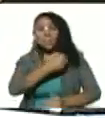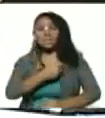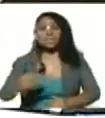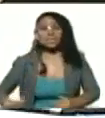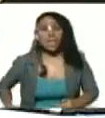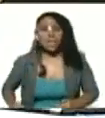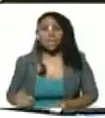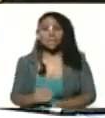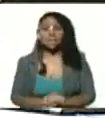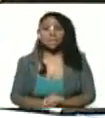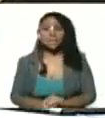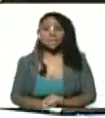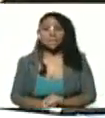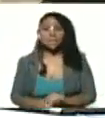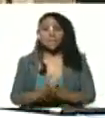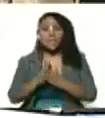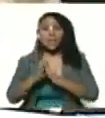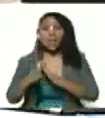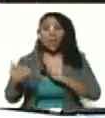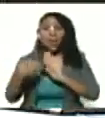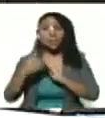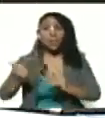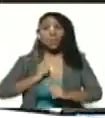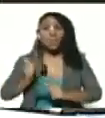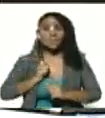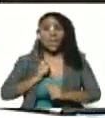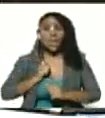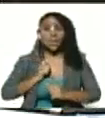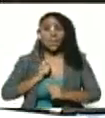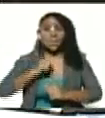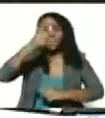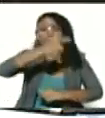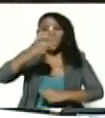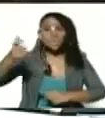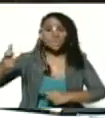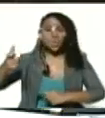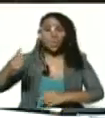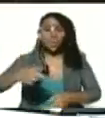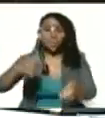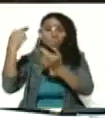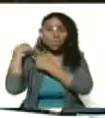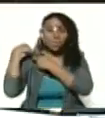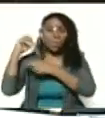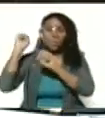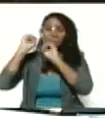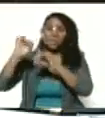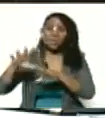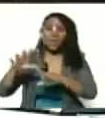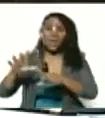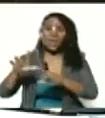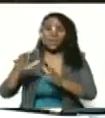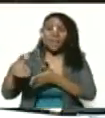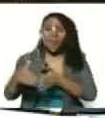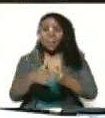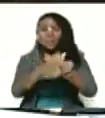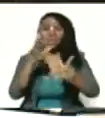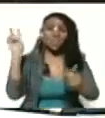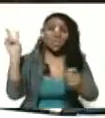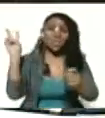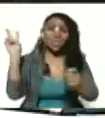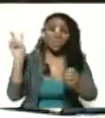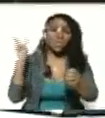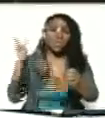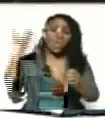y contra cualquier figura. Abandonan el camino de la violencia, del crimen, del